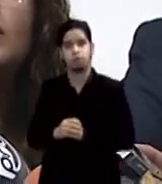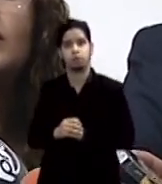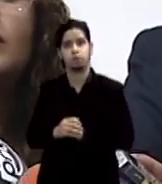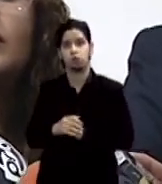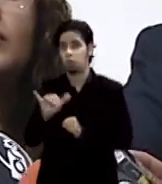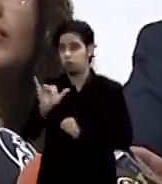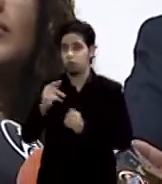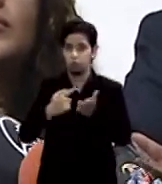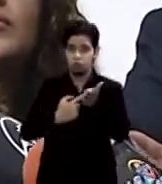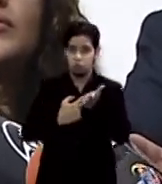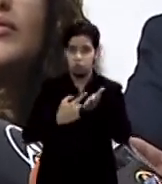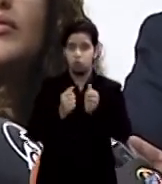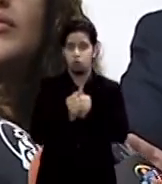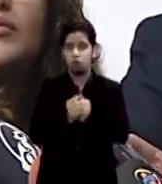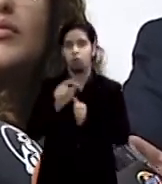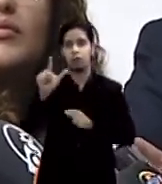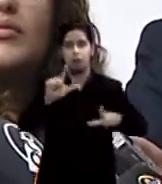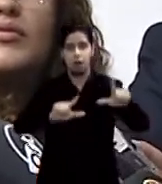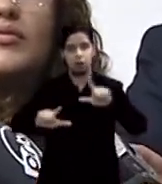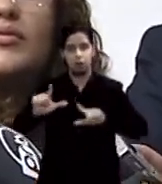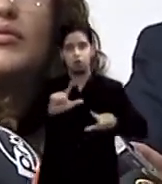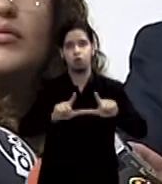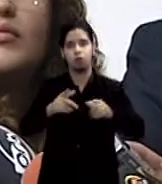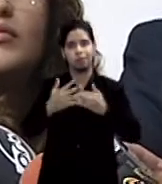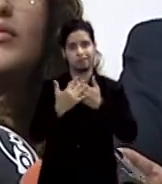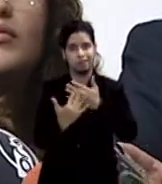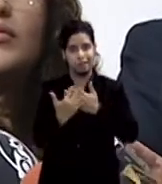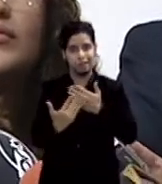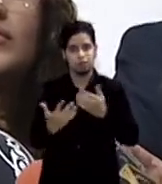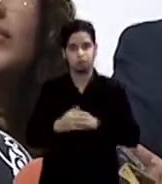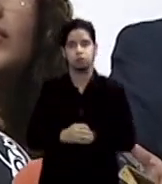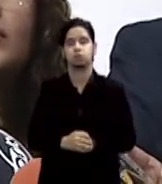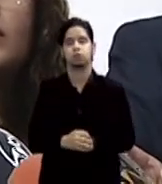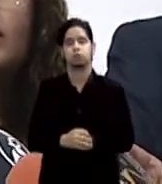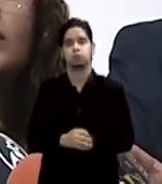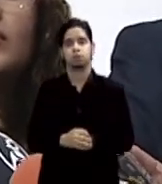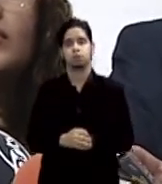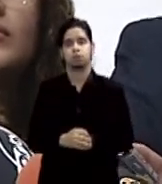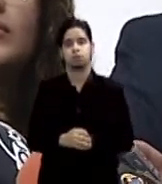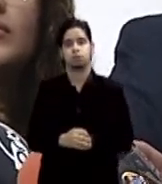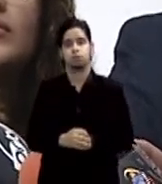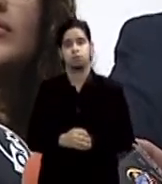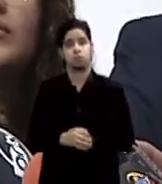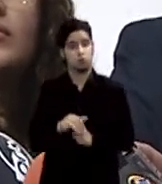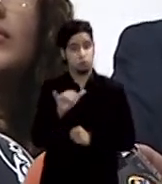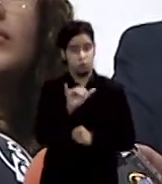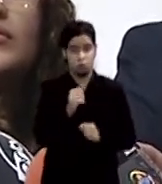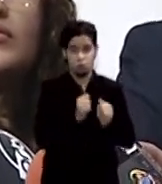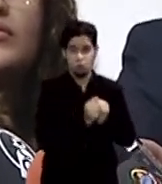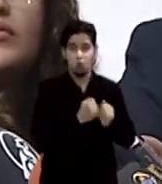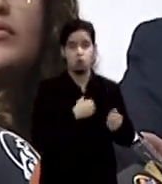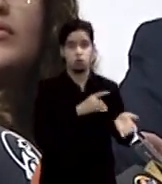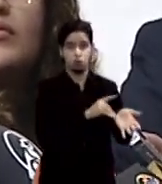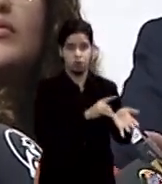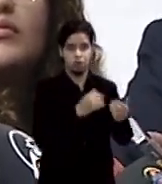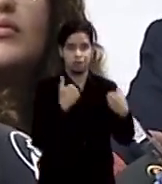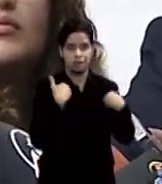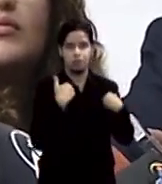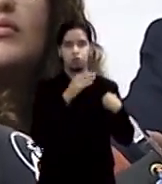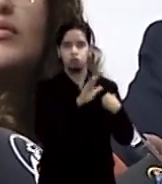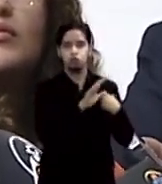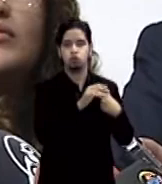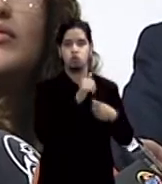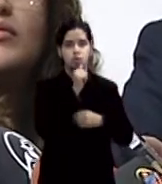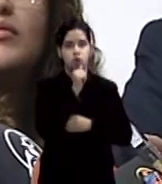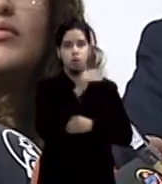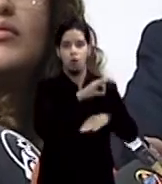tiene que ver con los laboratorios lo que tiene que ver con los médicos que tienen su consultoría y estamos viendo toda